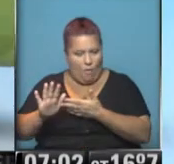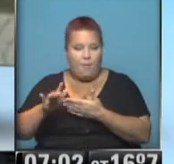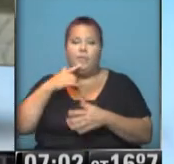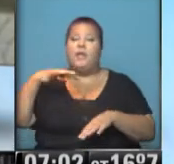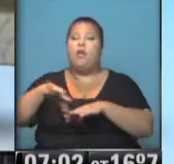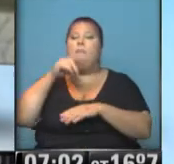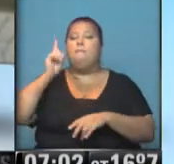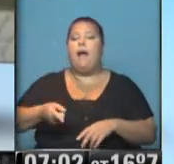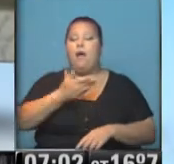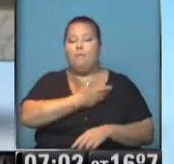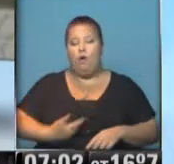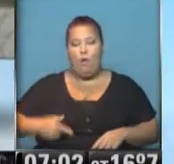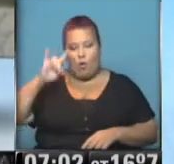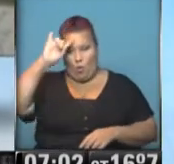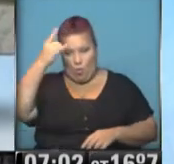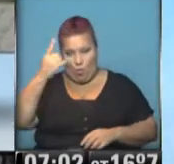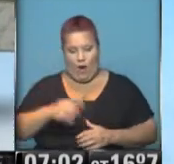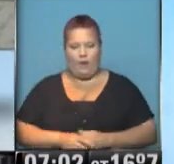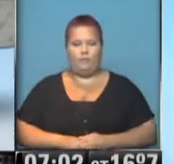compromiso del gobierno de José Mujica.